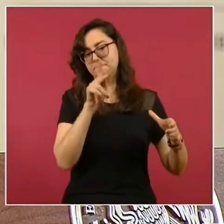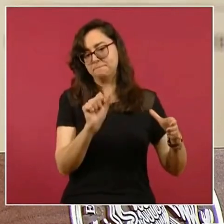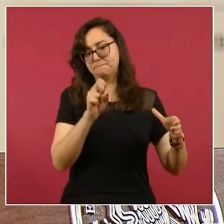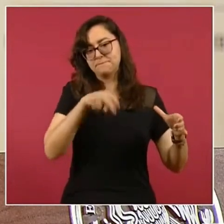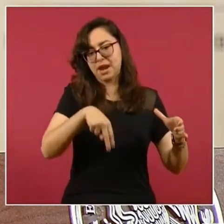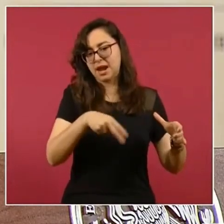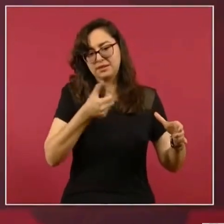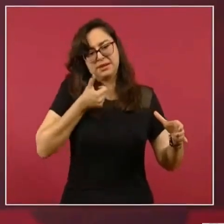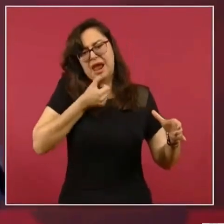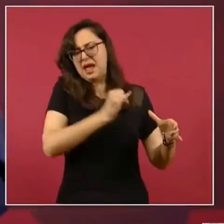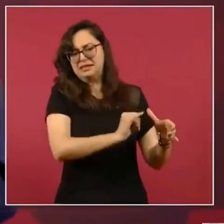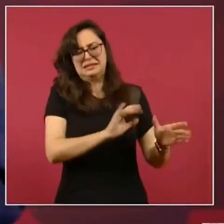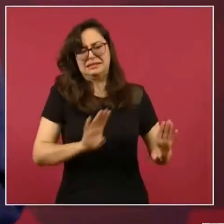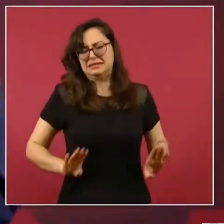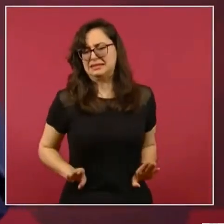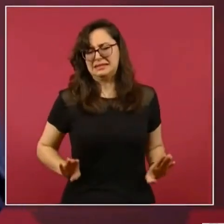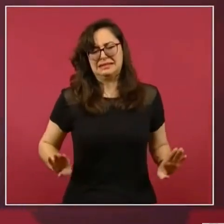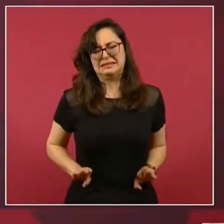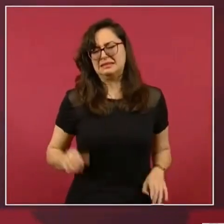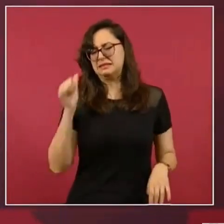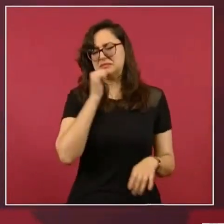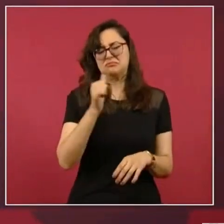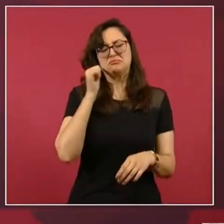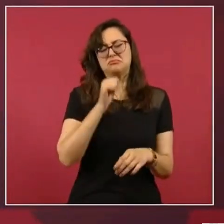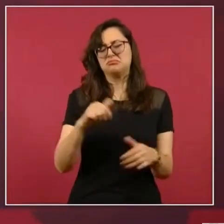Entonces, hubo…